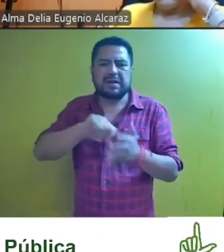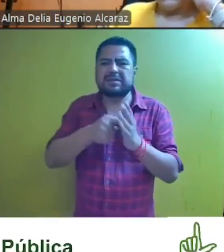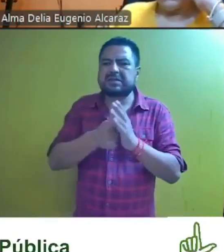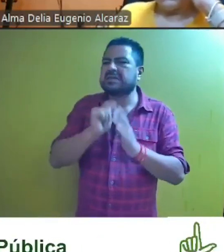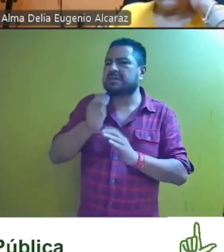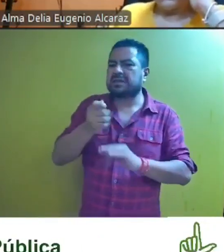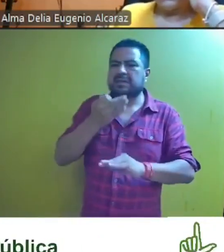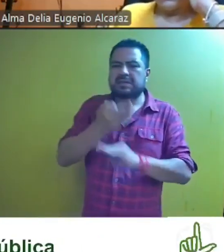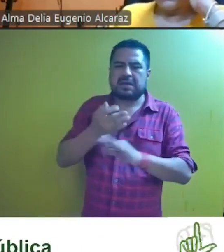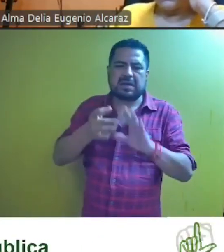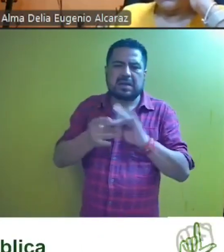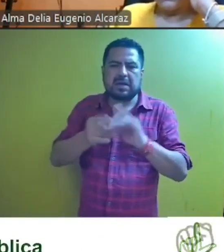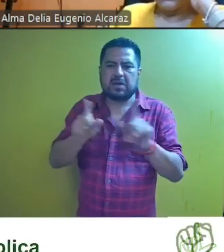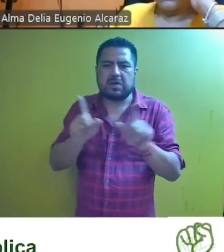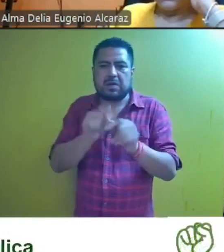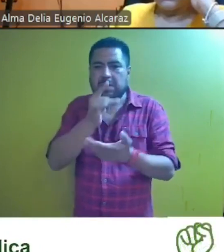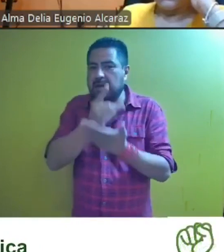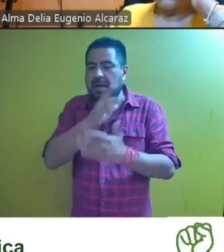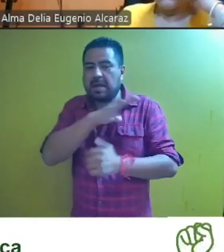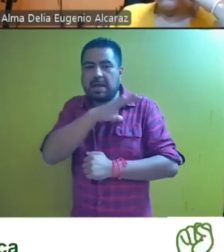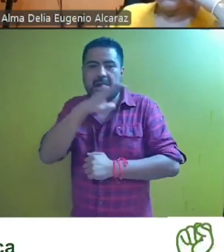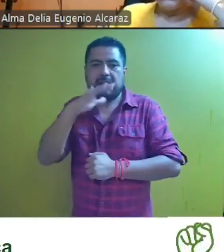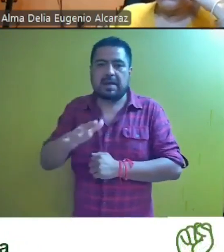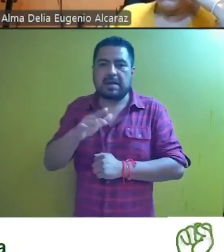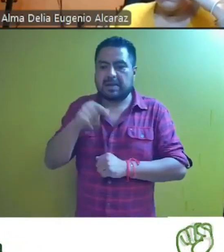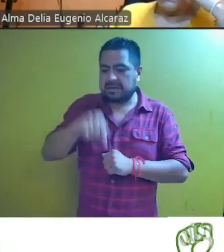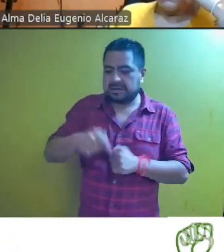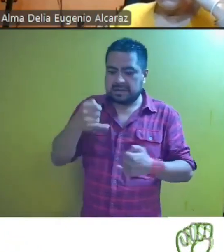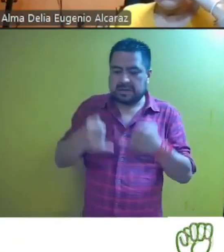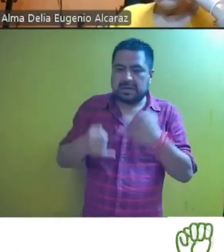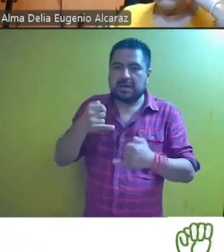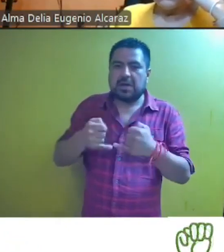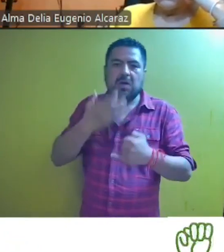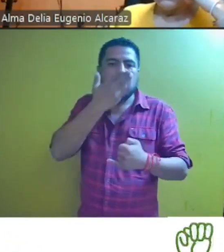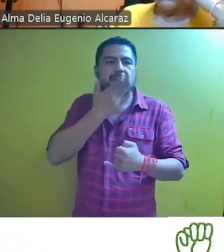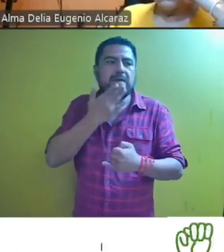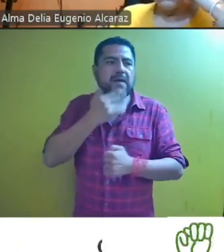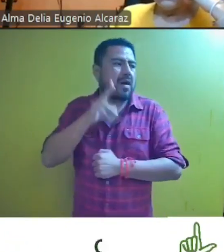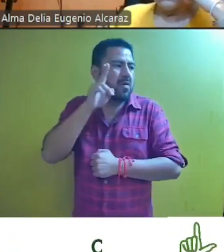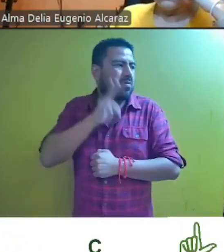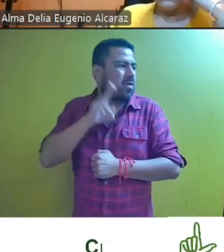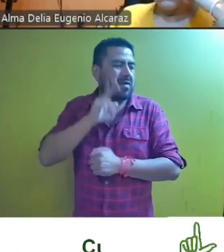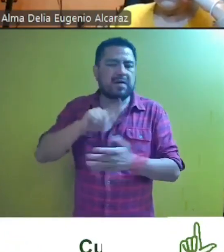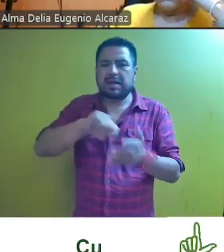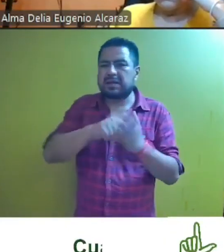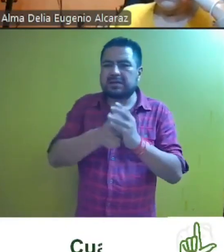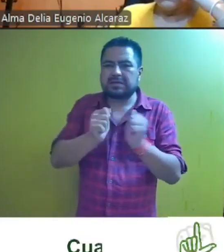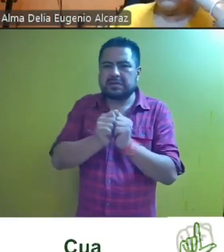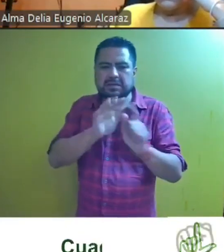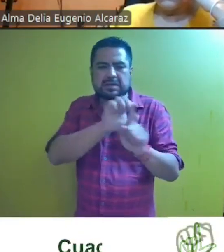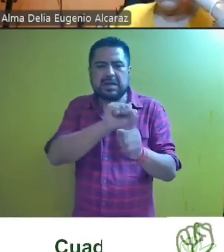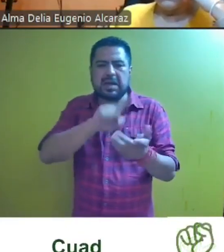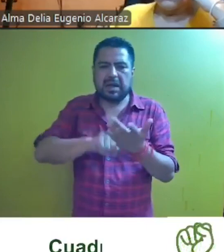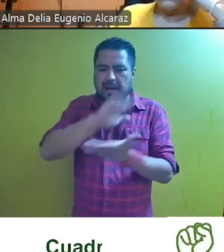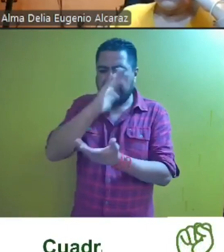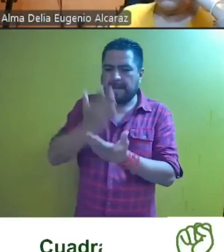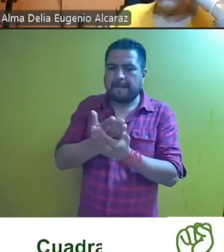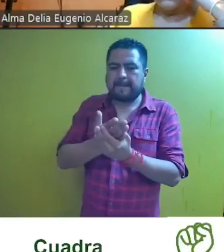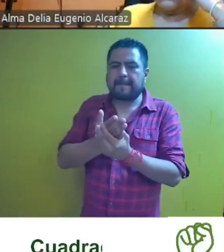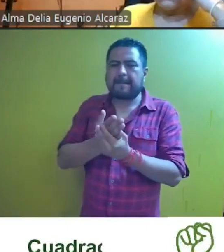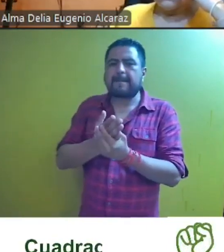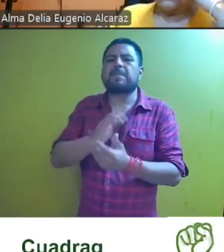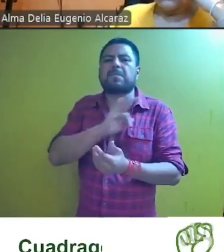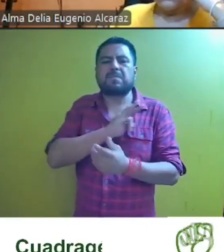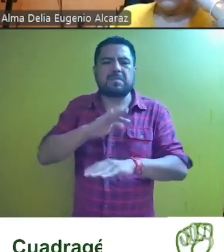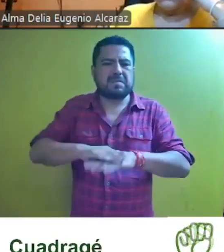sólo a salud de manera general este tribunal estima que ninguna de las pruebas técnicas allegadas al expediente derrotan la